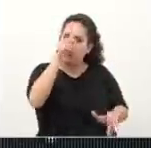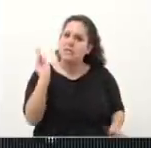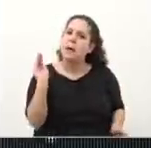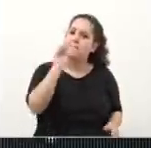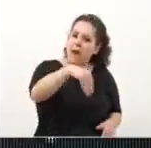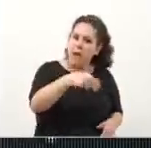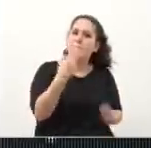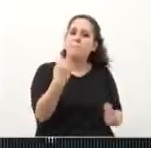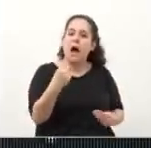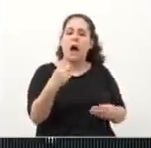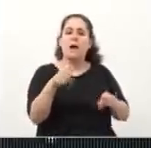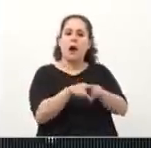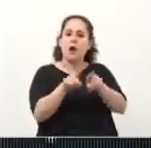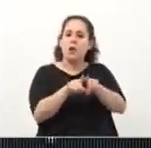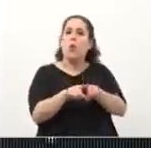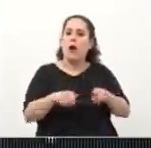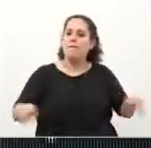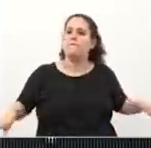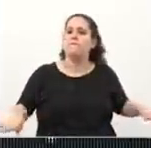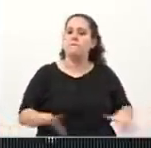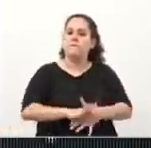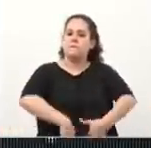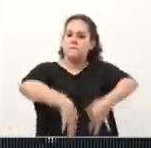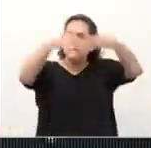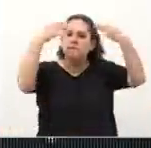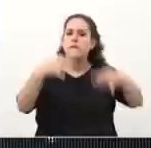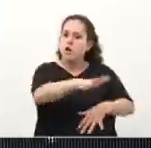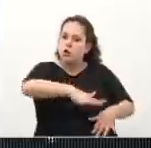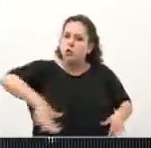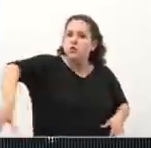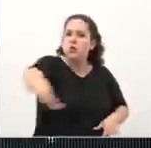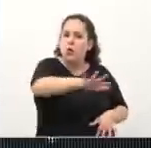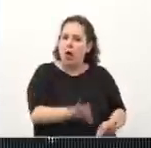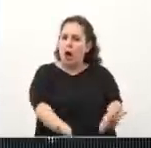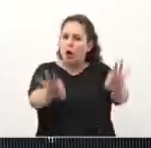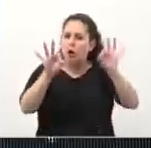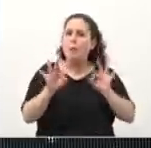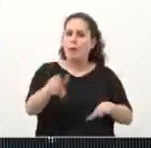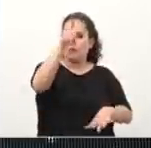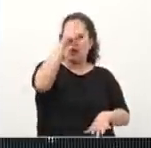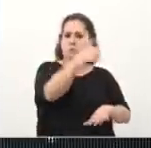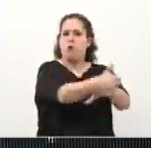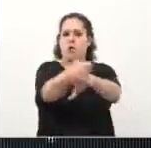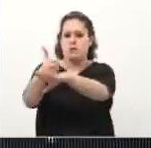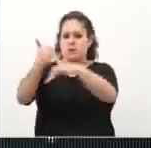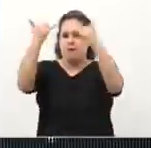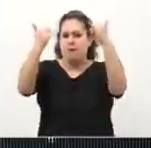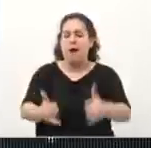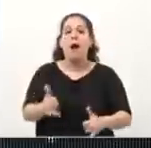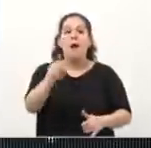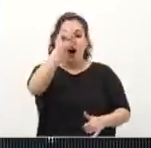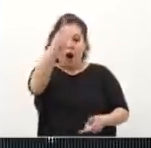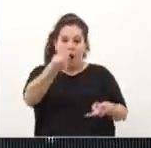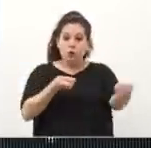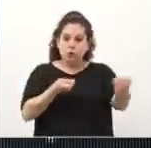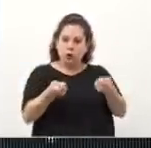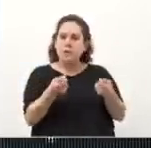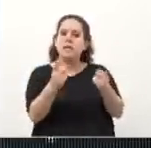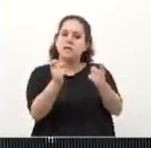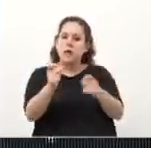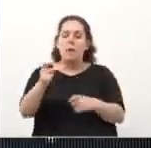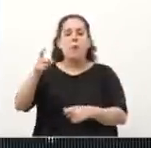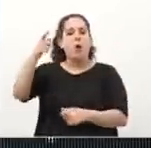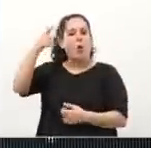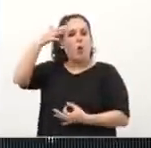falta para llegar a la dotación óptima para cubrir toda la ciudad. Y sí, para completar la autonomía, necesitamos que nos pasen la justicia